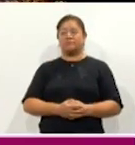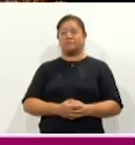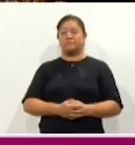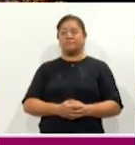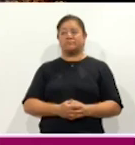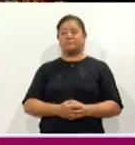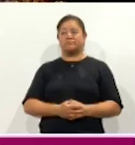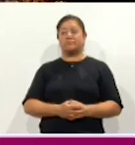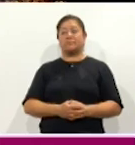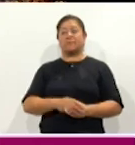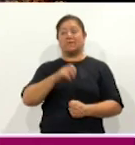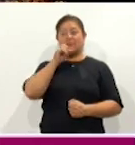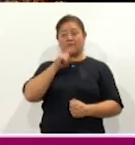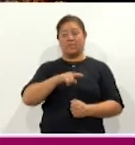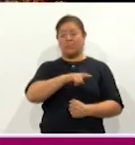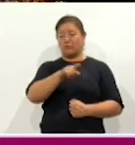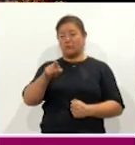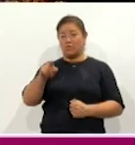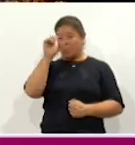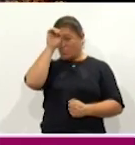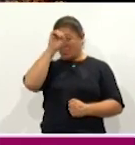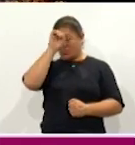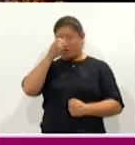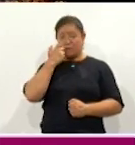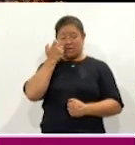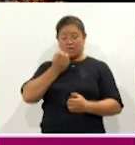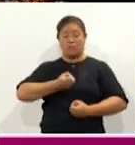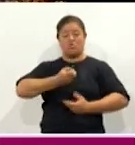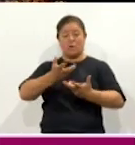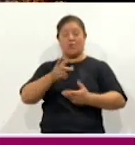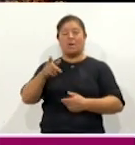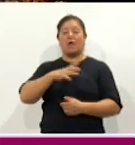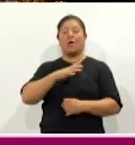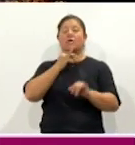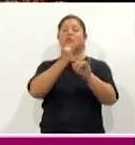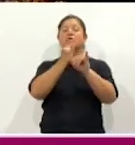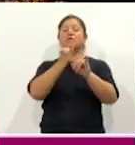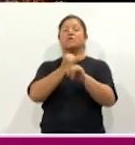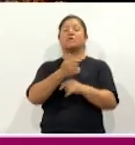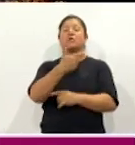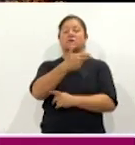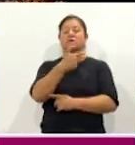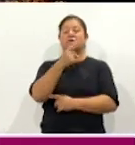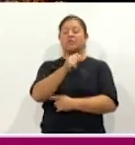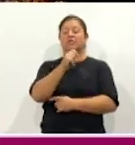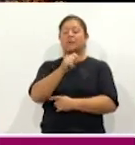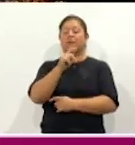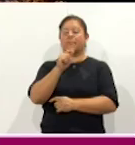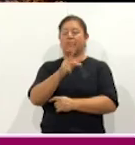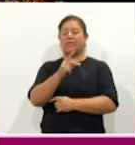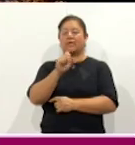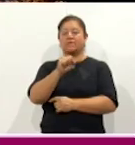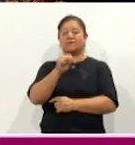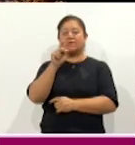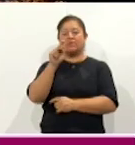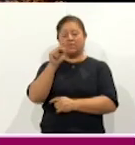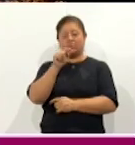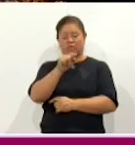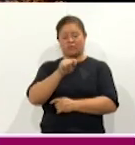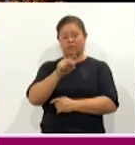deseen podrán emitir sus opiniones a través del sitio en internet https2.diagonal